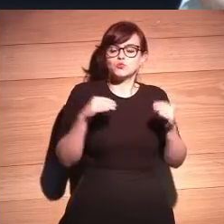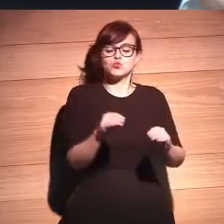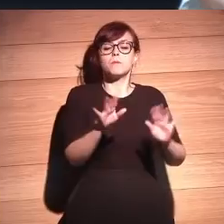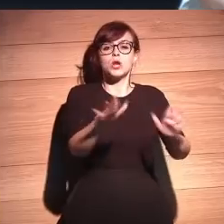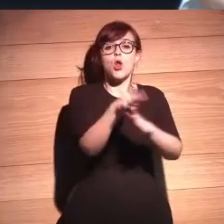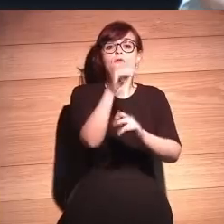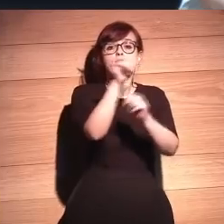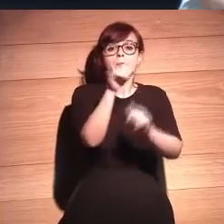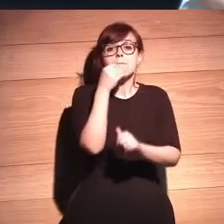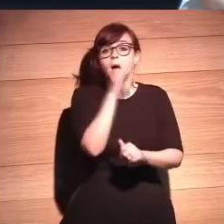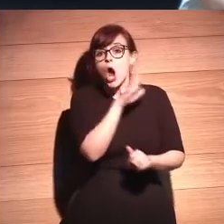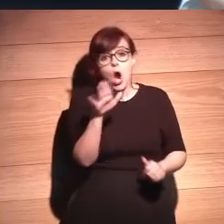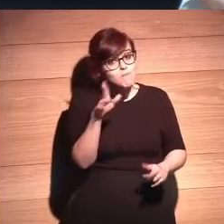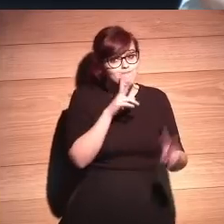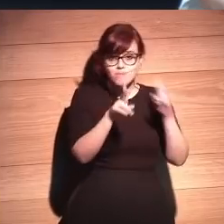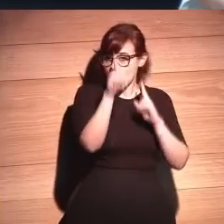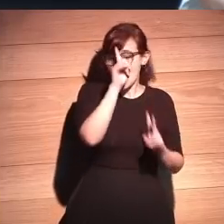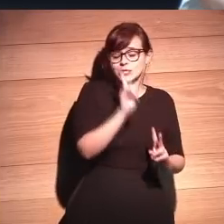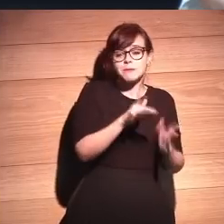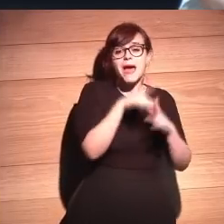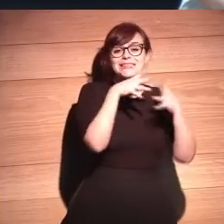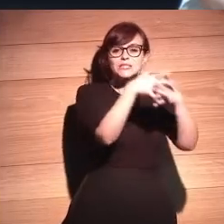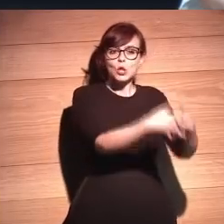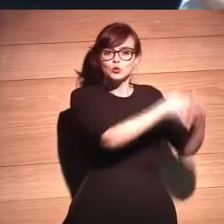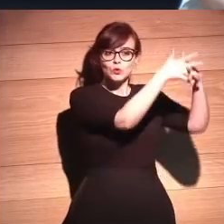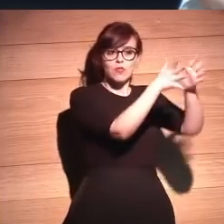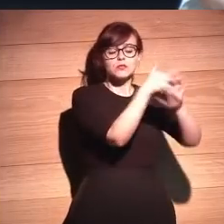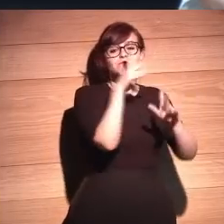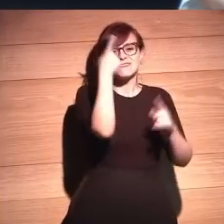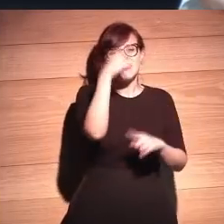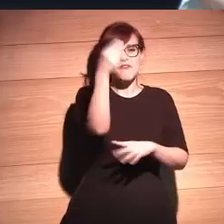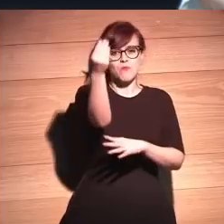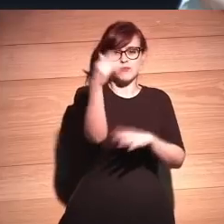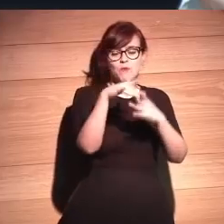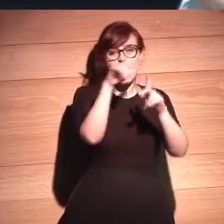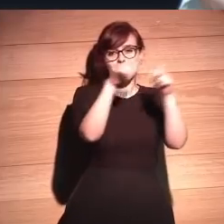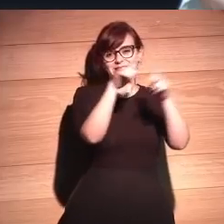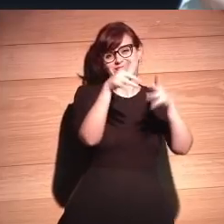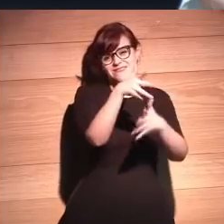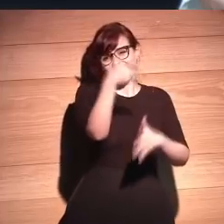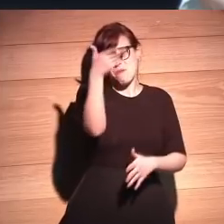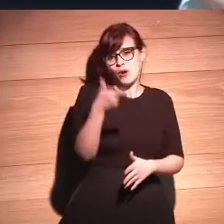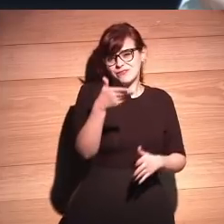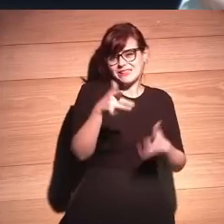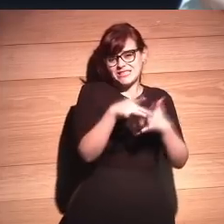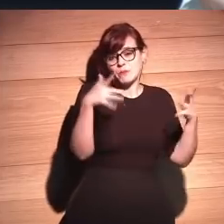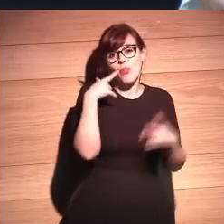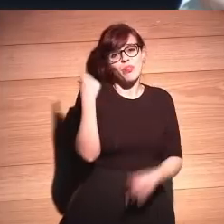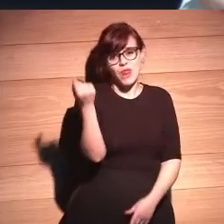la mejor manera no lo sé no lo sé gente que en Estados Unidos está dominado por las figuras relevantes de las grandes empresas por el dinero